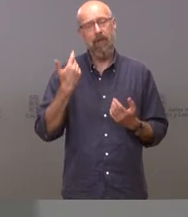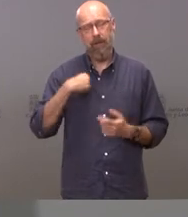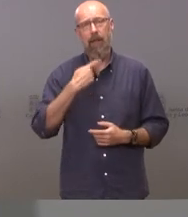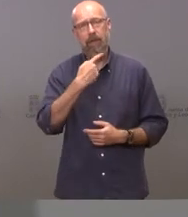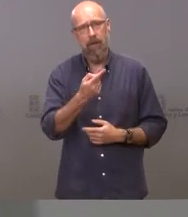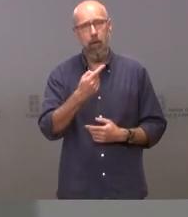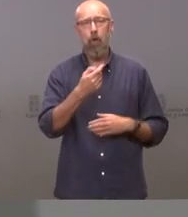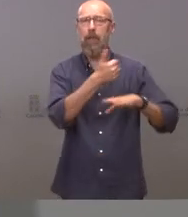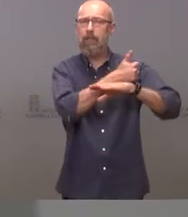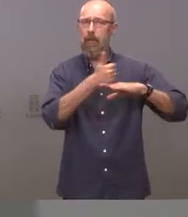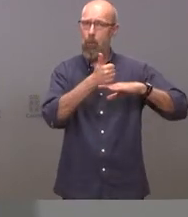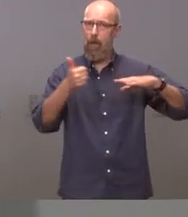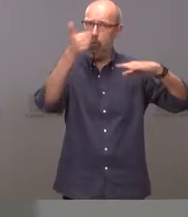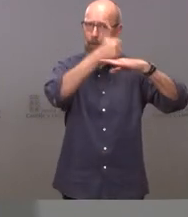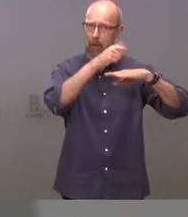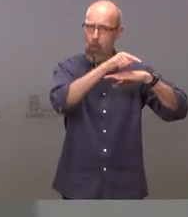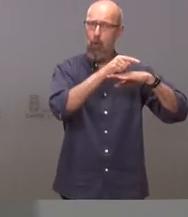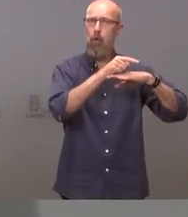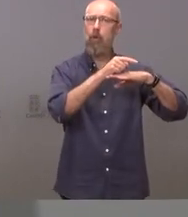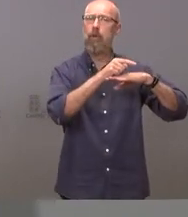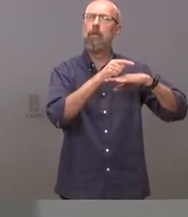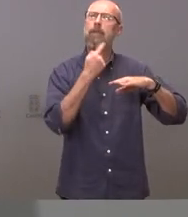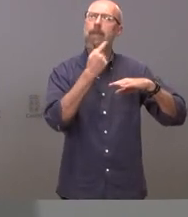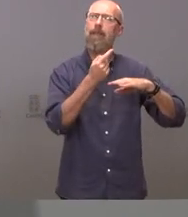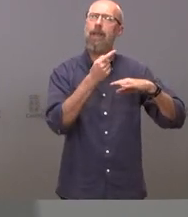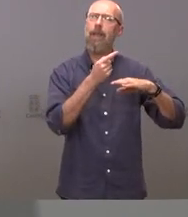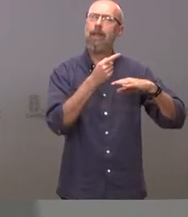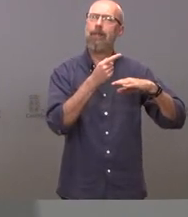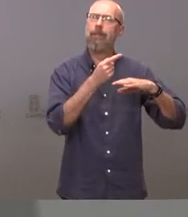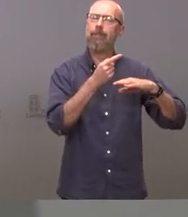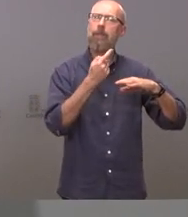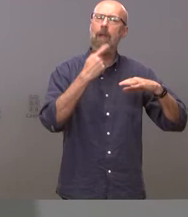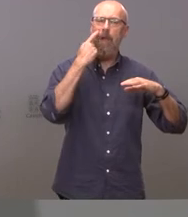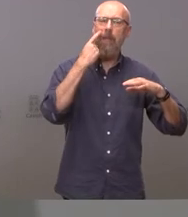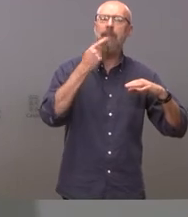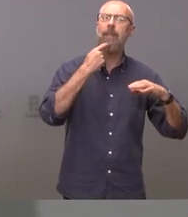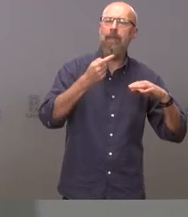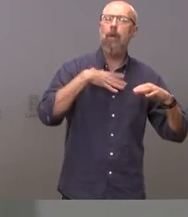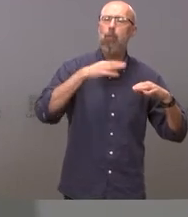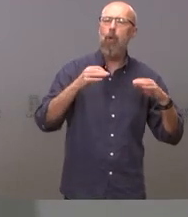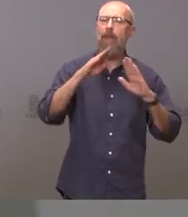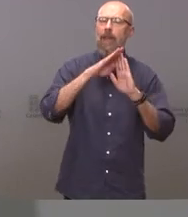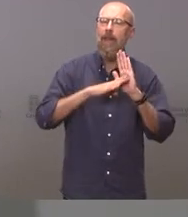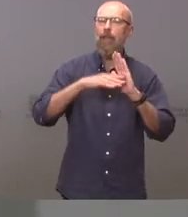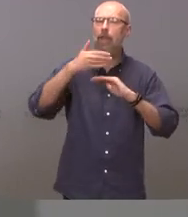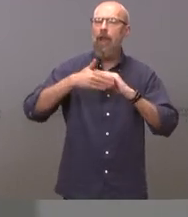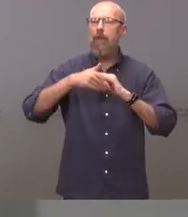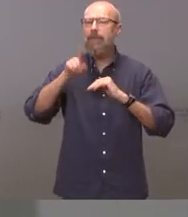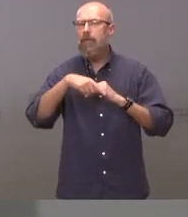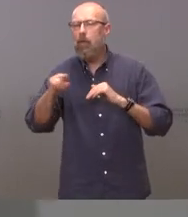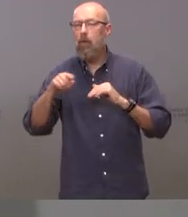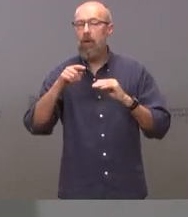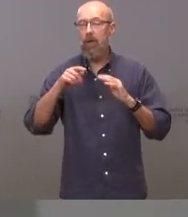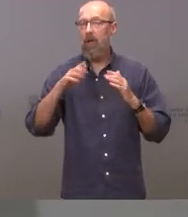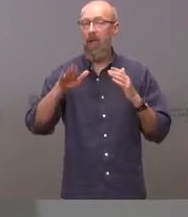tribunal supremo iba a dictar si eran posibles o no las restricciones pues ya hemos visto lo que ha ocurrido hemos visto lo que ha